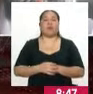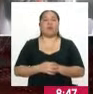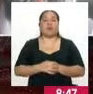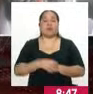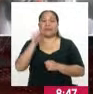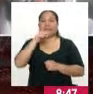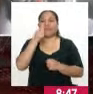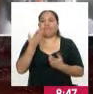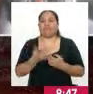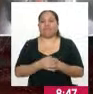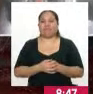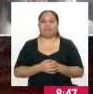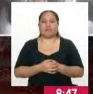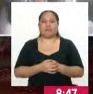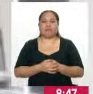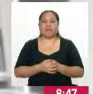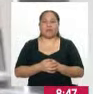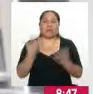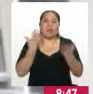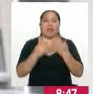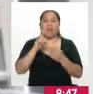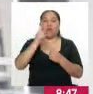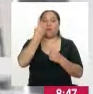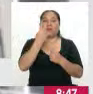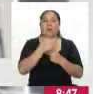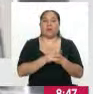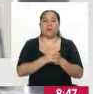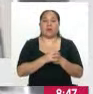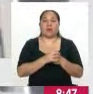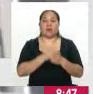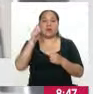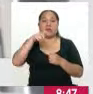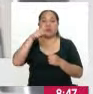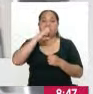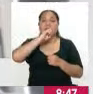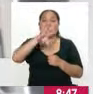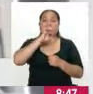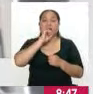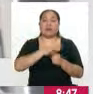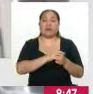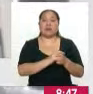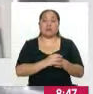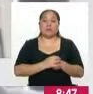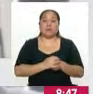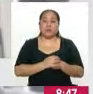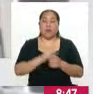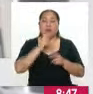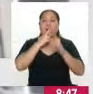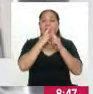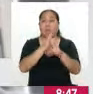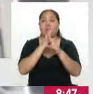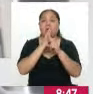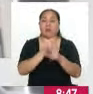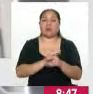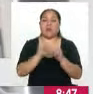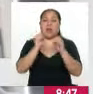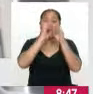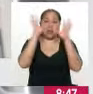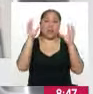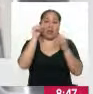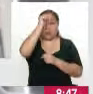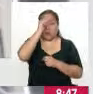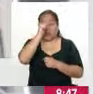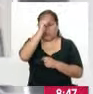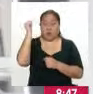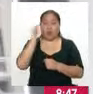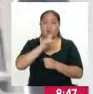Sí, tal vez lo primero que habría que indicar es de que los resultados del día domingo